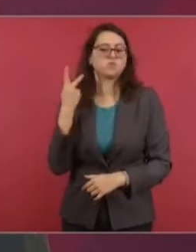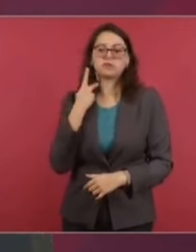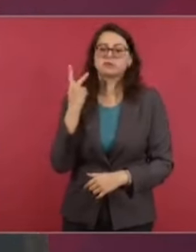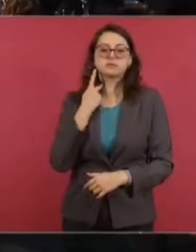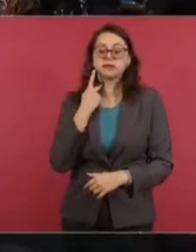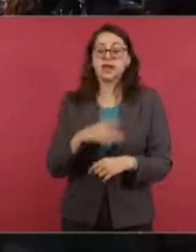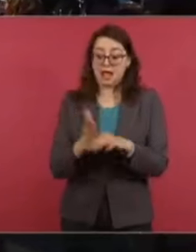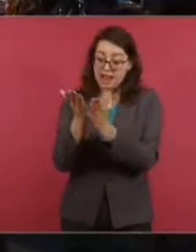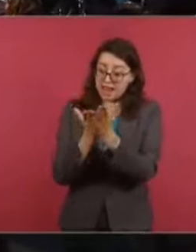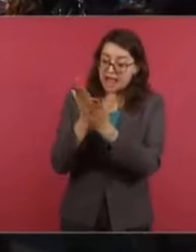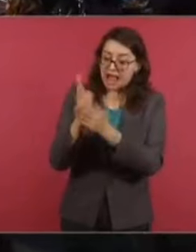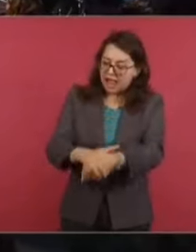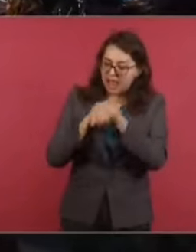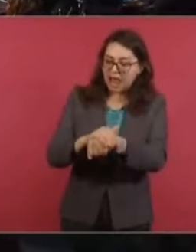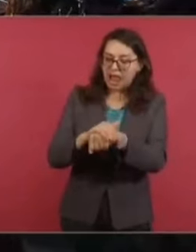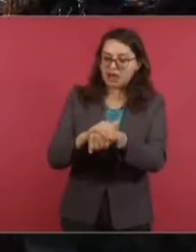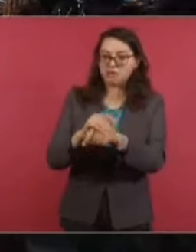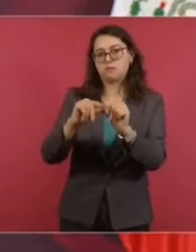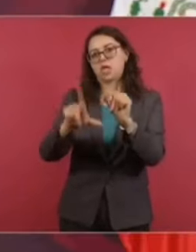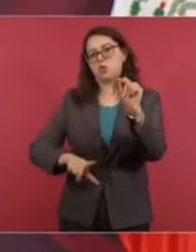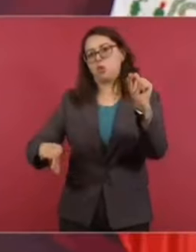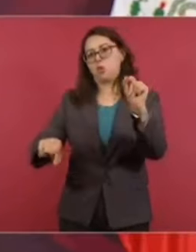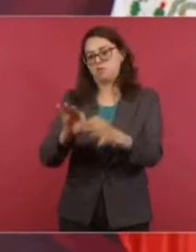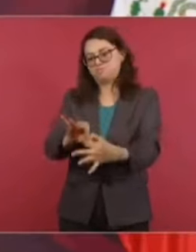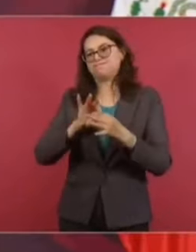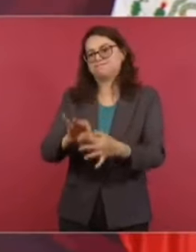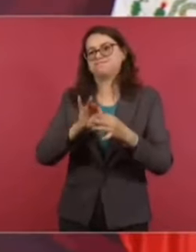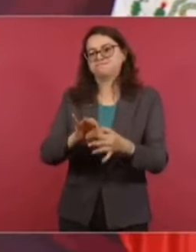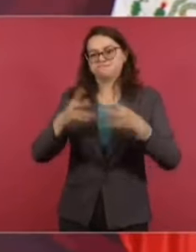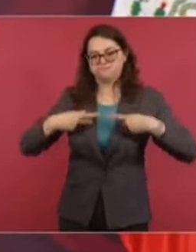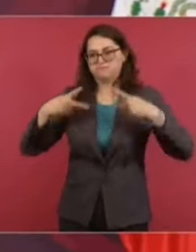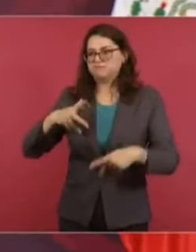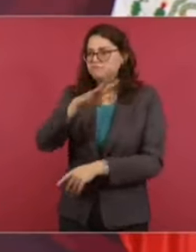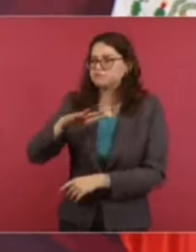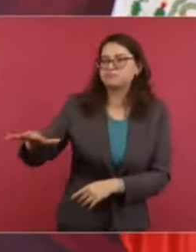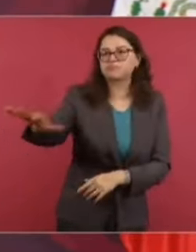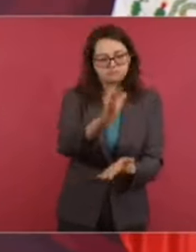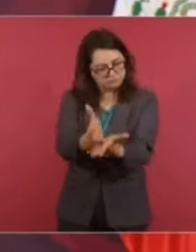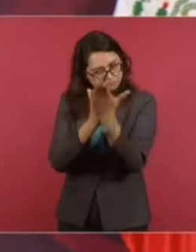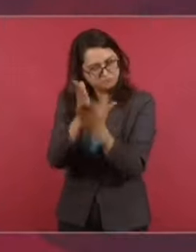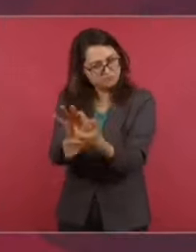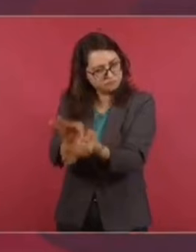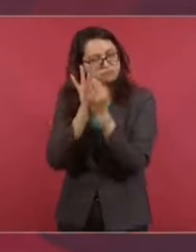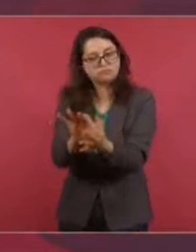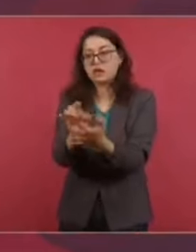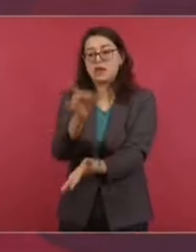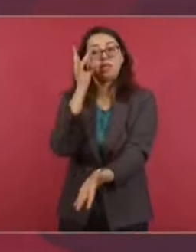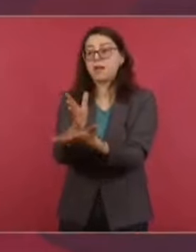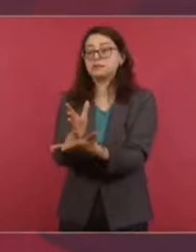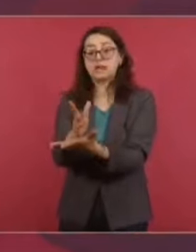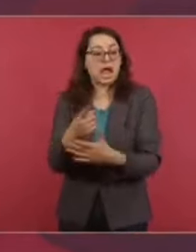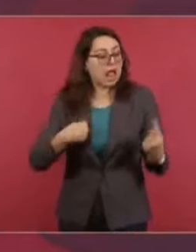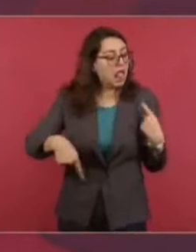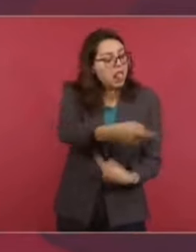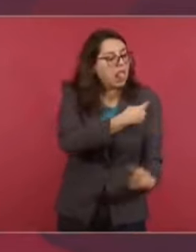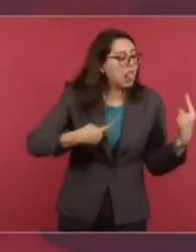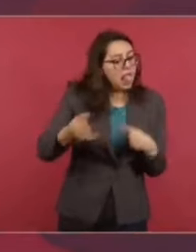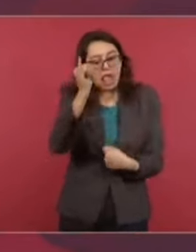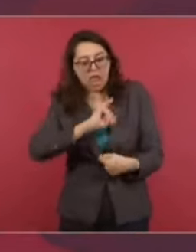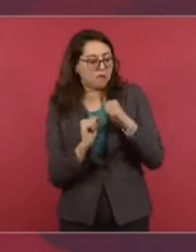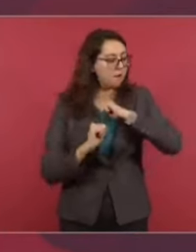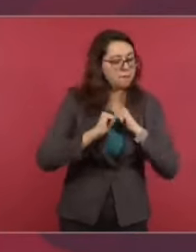Tiene que haber lealtad al proyecto de nación, al pueblo. Esa lealtad a los jefes